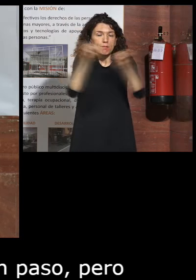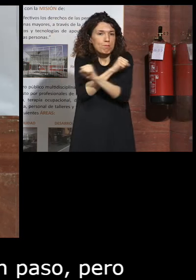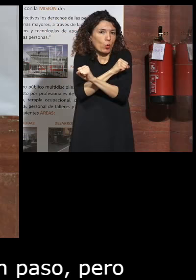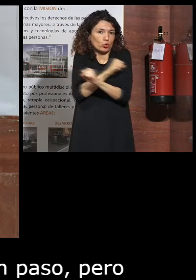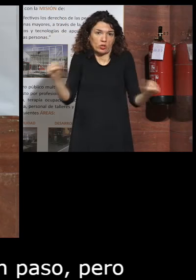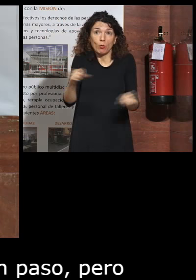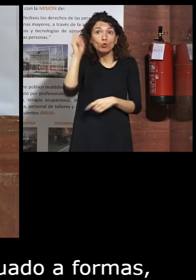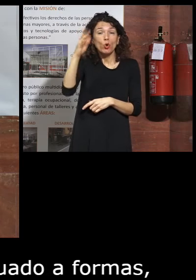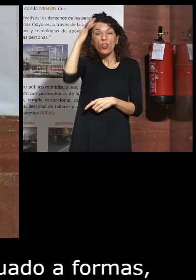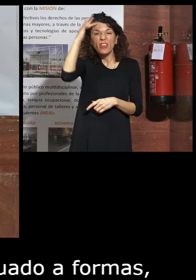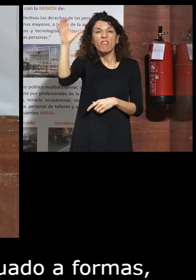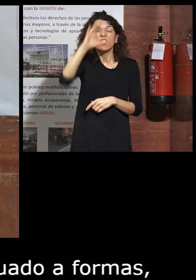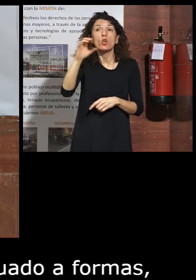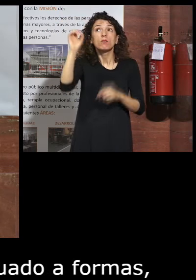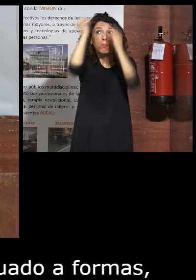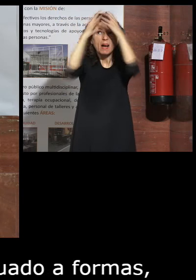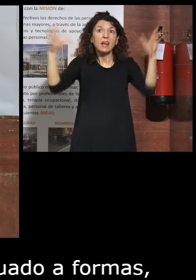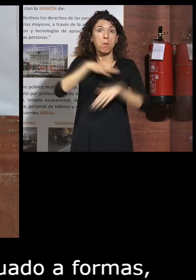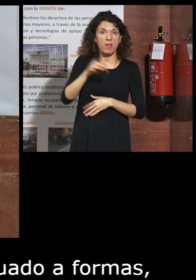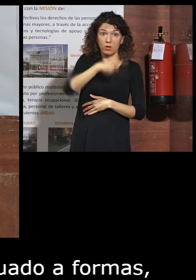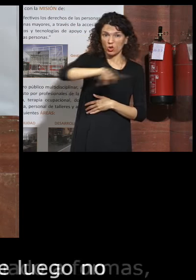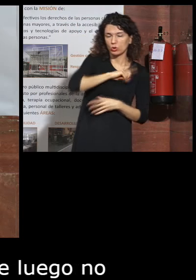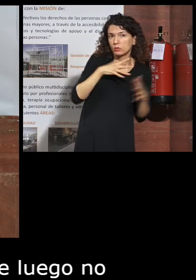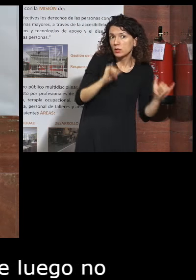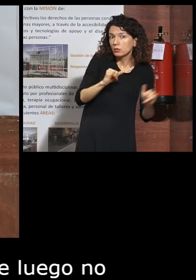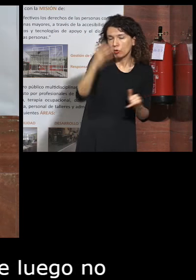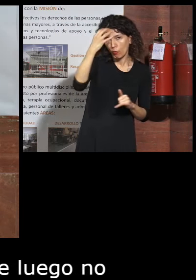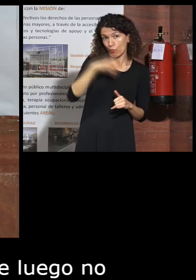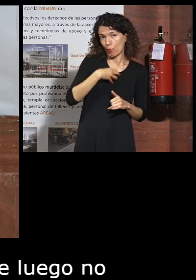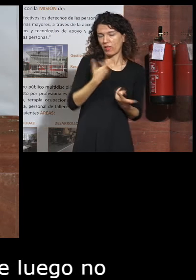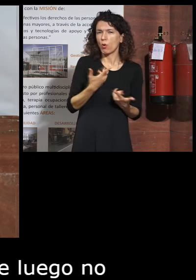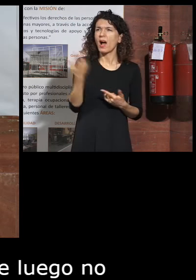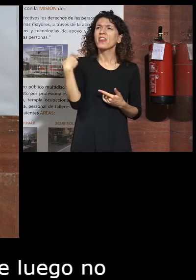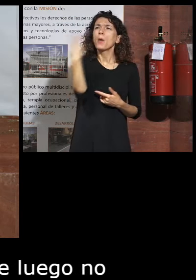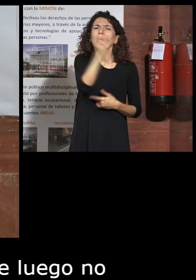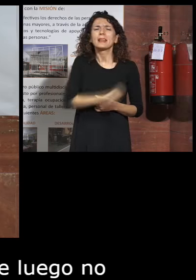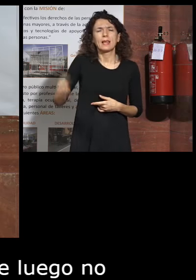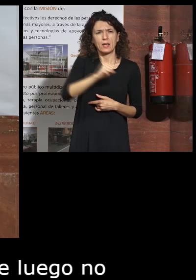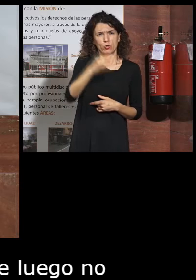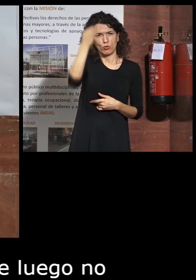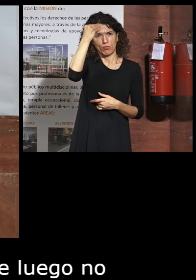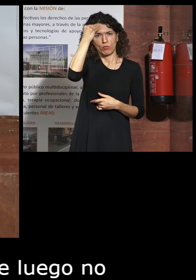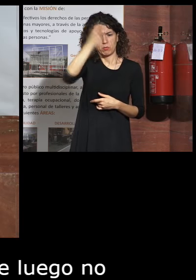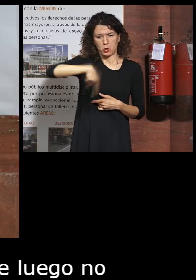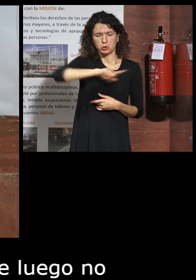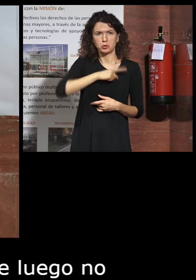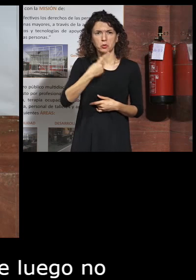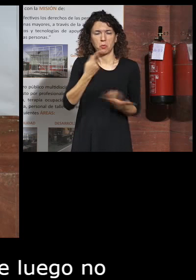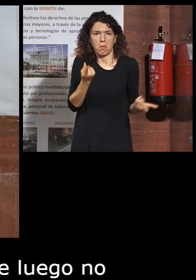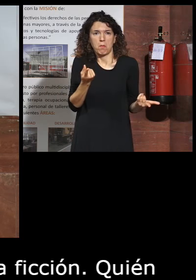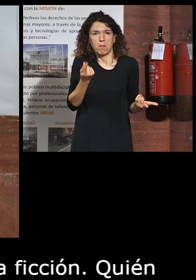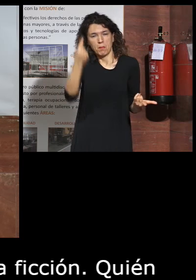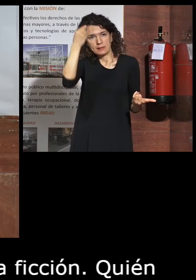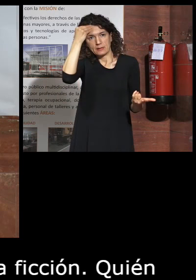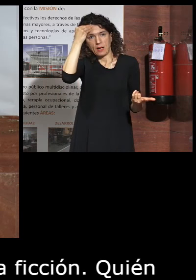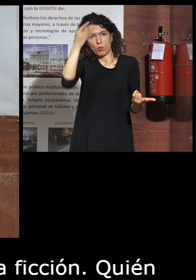salvo en la ciencia ficción. ¿Quién nos iba a decir hace 20 años? Hablo de 20 años. ¿Quién nos iba a decir que